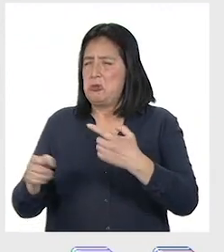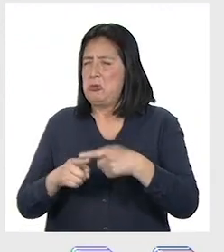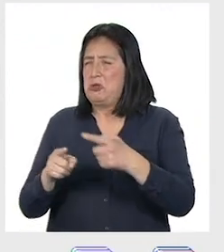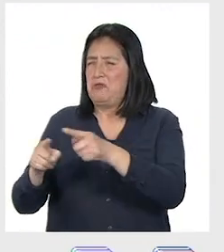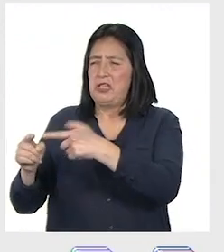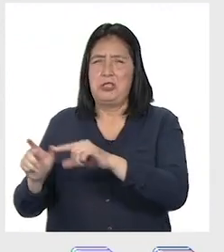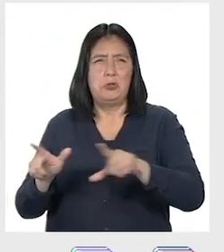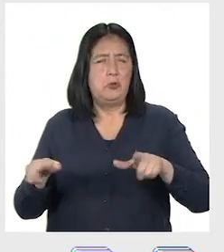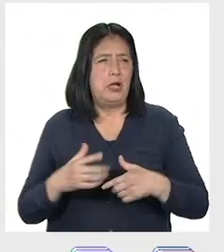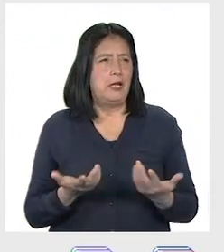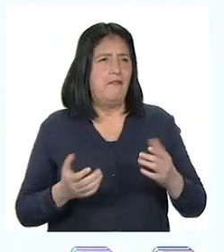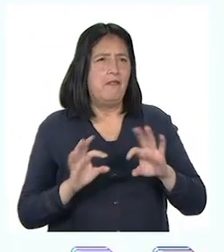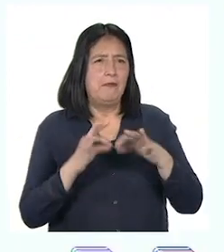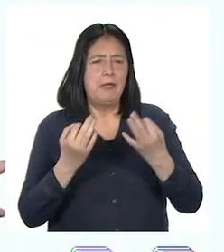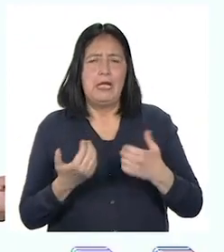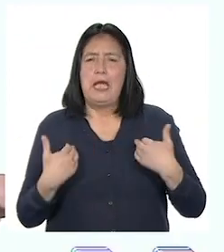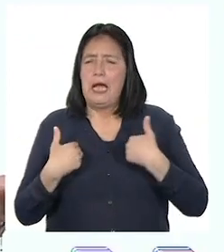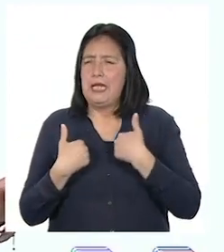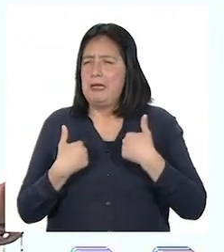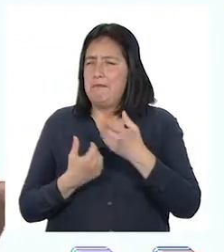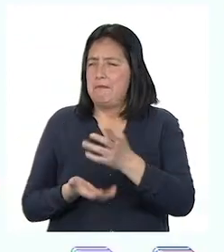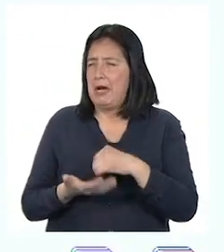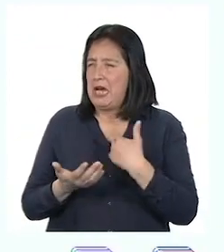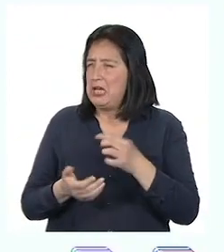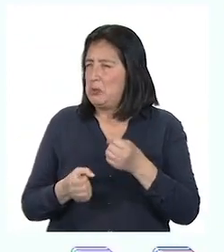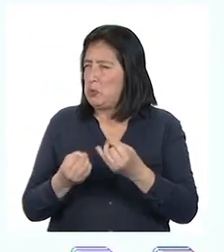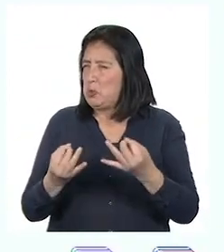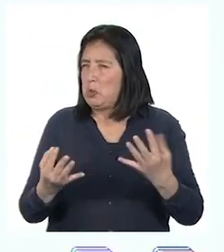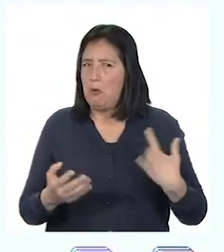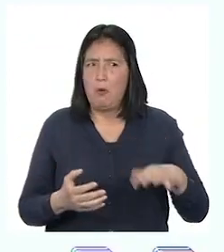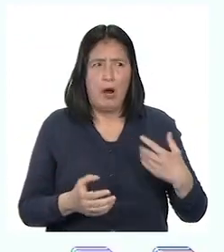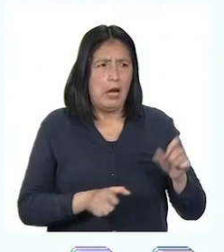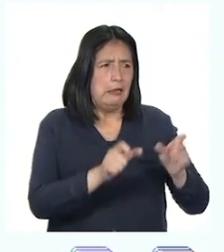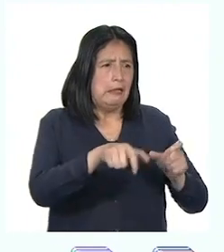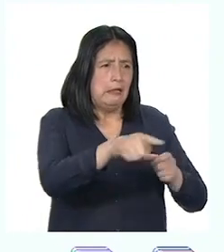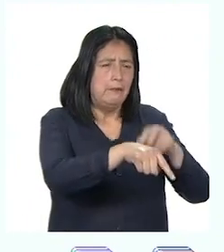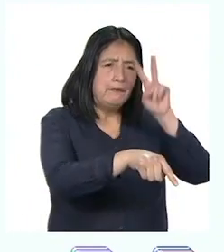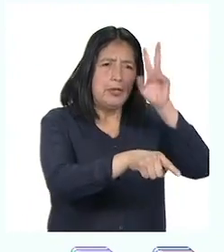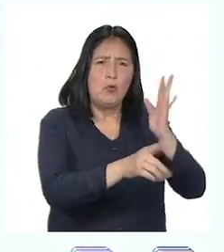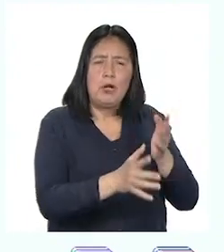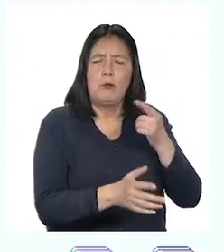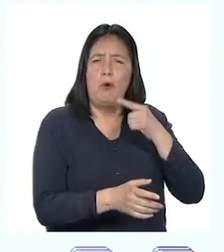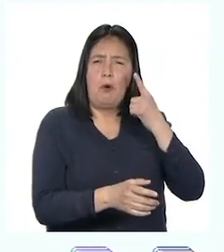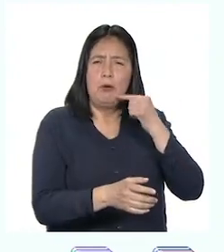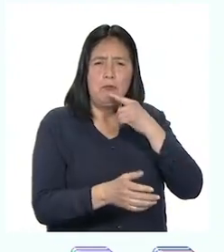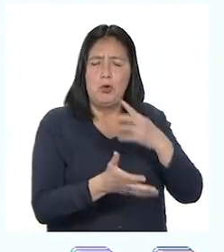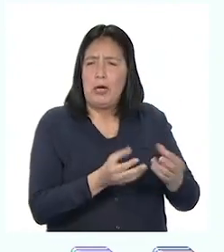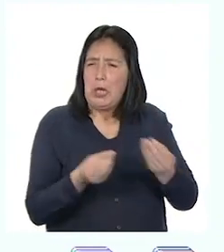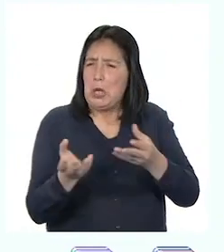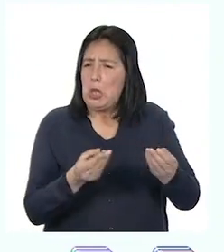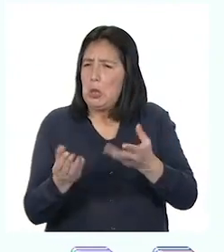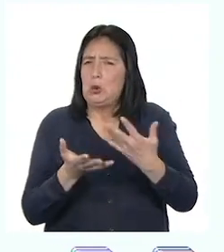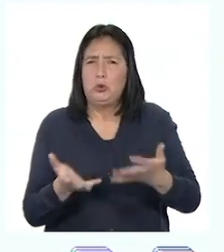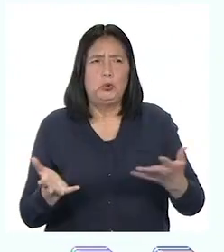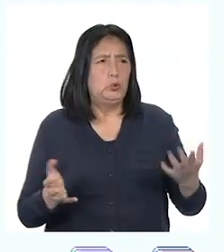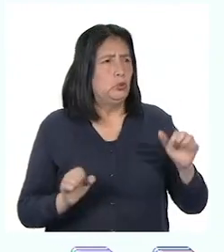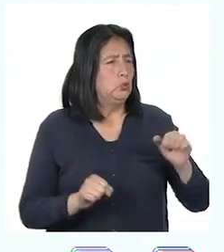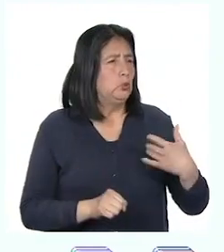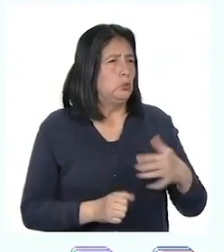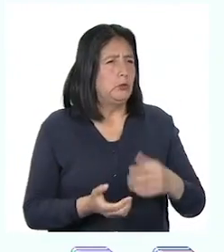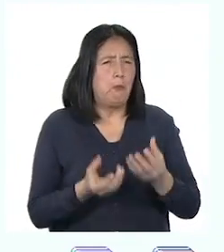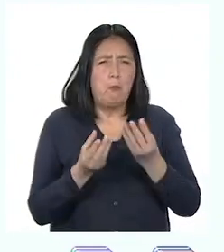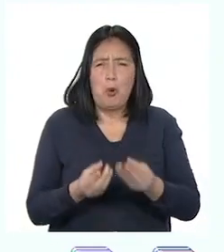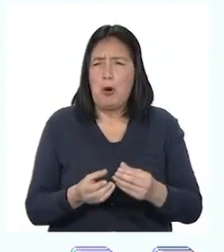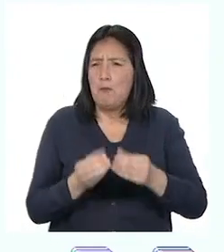ganado, caballos y mulas. En otras palabras, el aporte de las peruanas y peruanos con sus pequeñas o grandes acciones